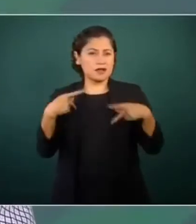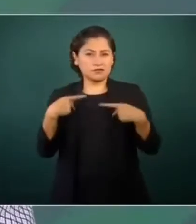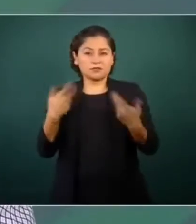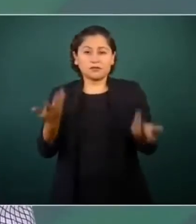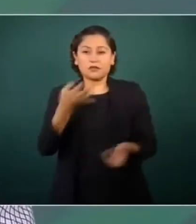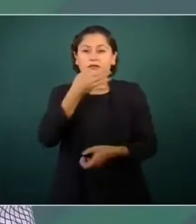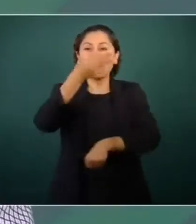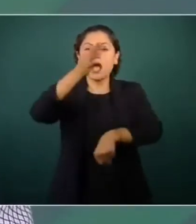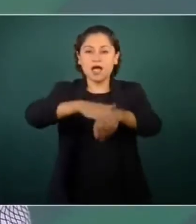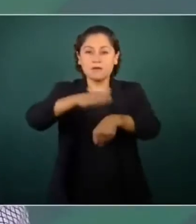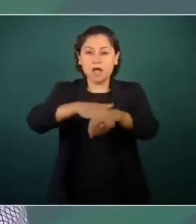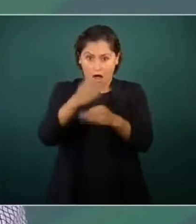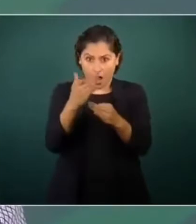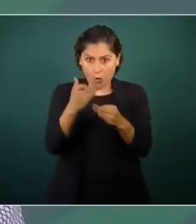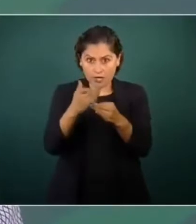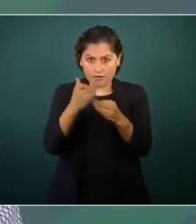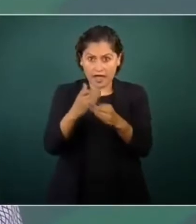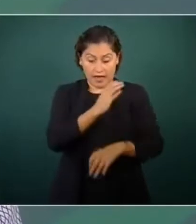en tiempos de campaña.